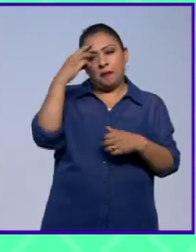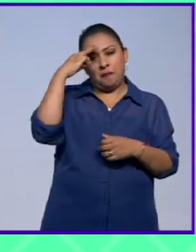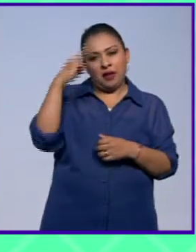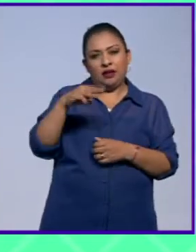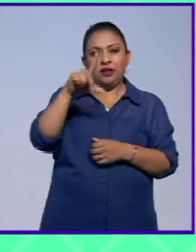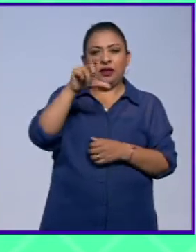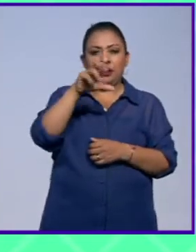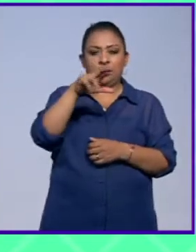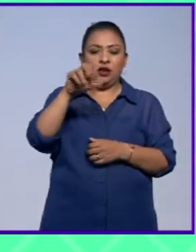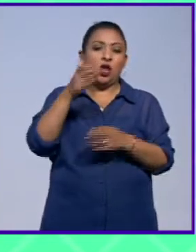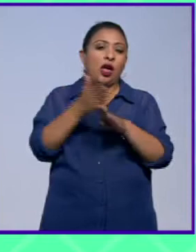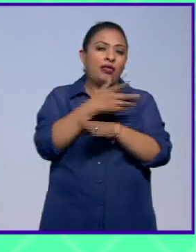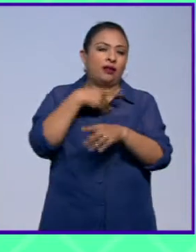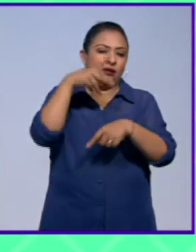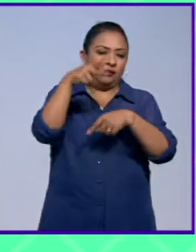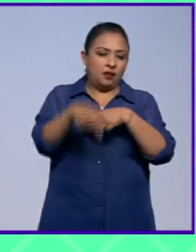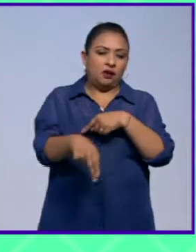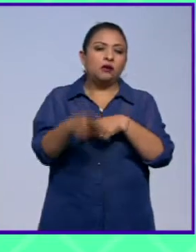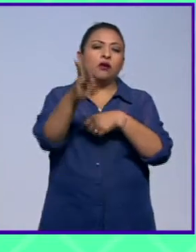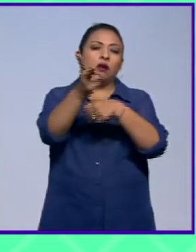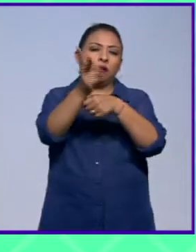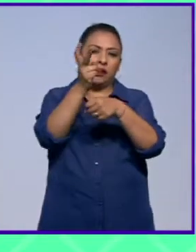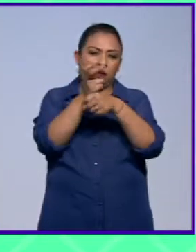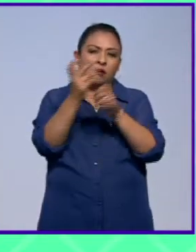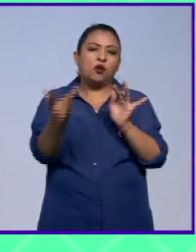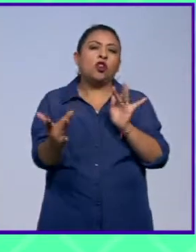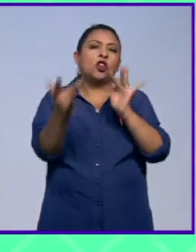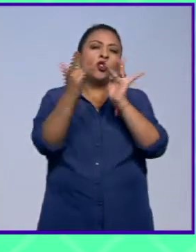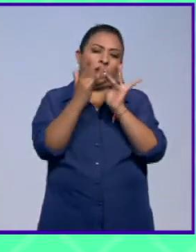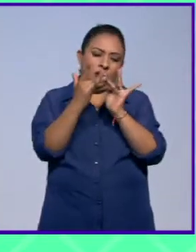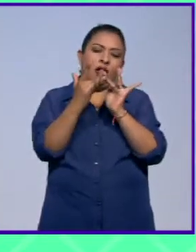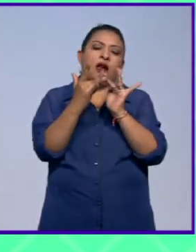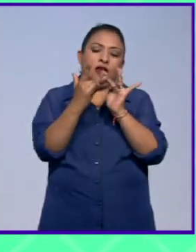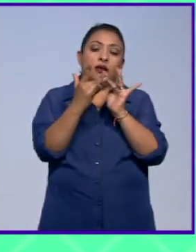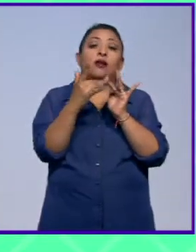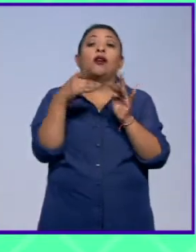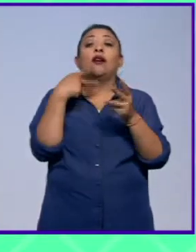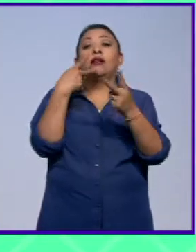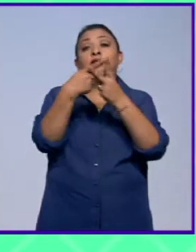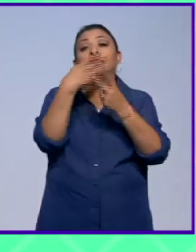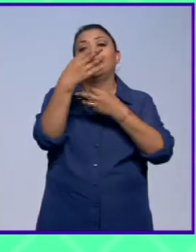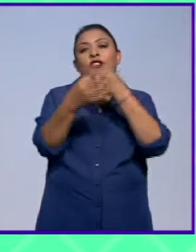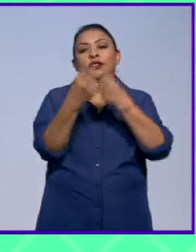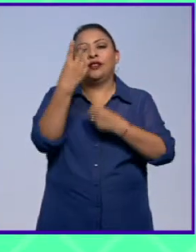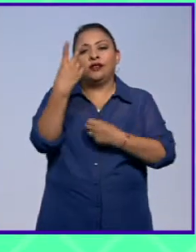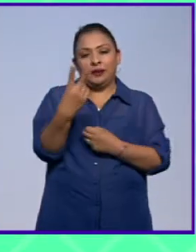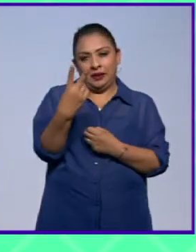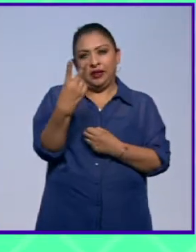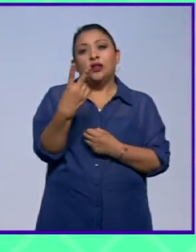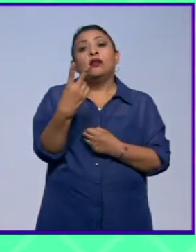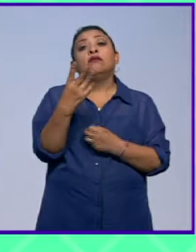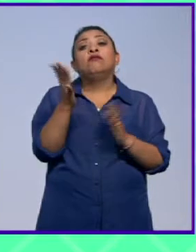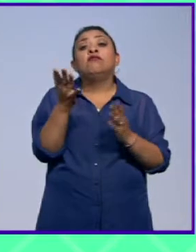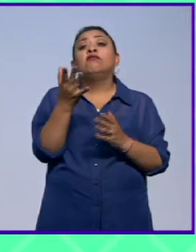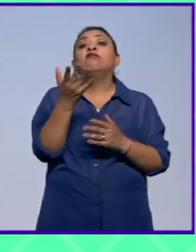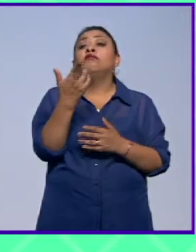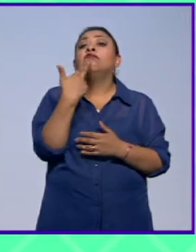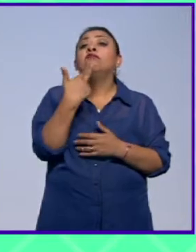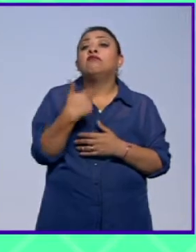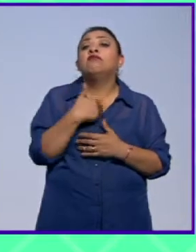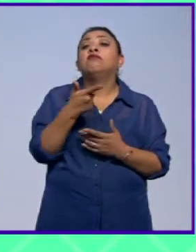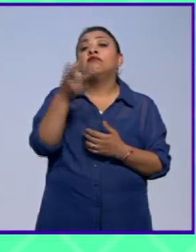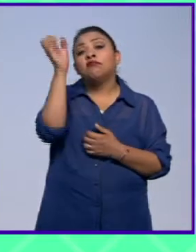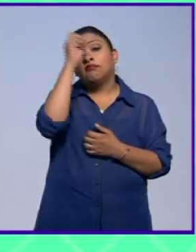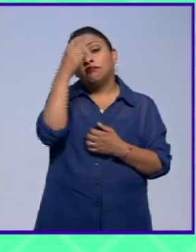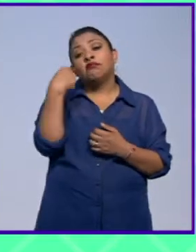Y antes de irnos a la pausa los invitamos a que participen con nosotros con el hashtag Noticias22 y nos digan qué opinan.